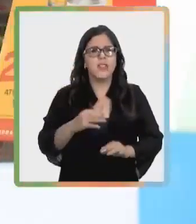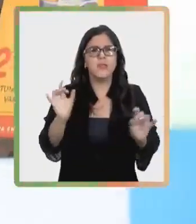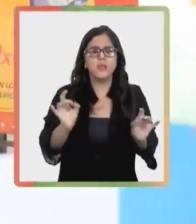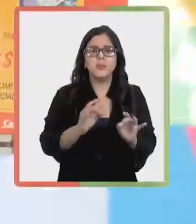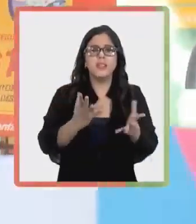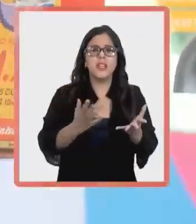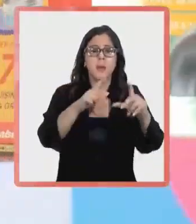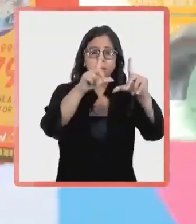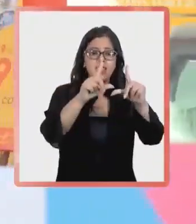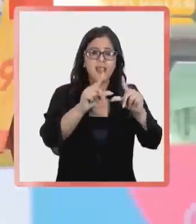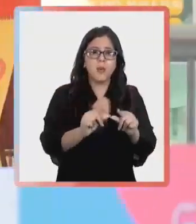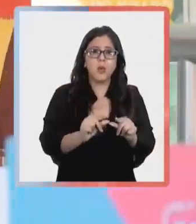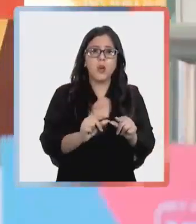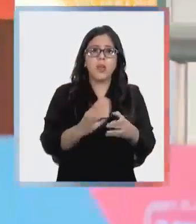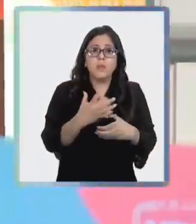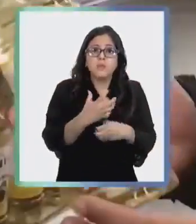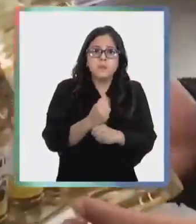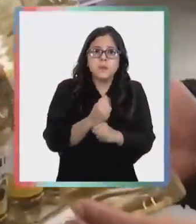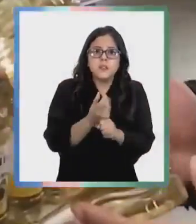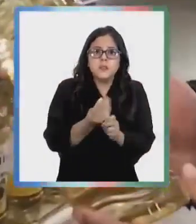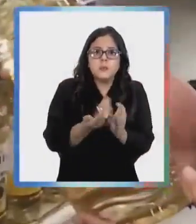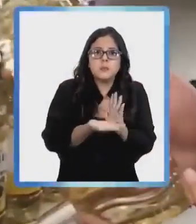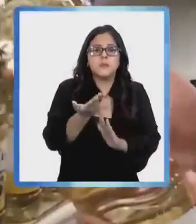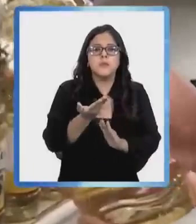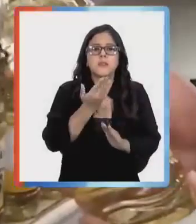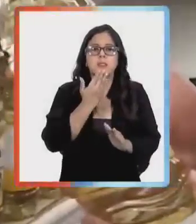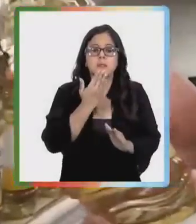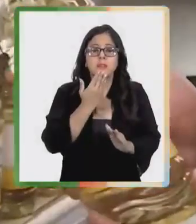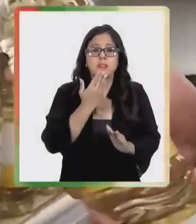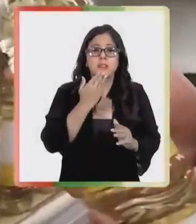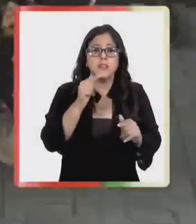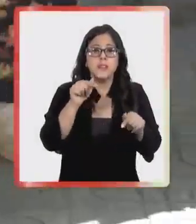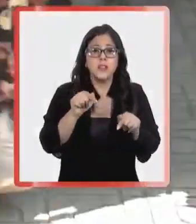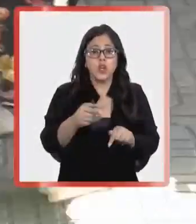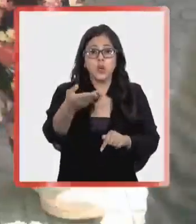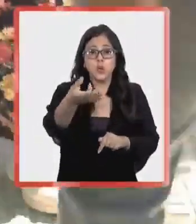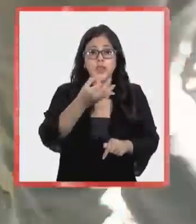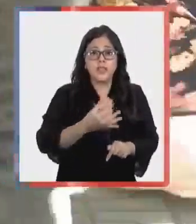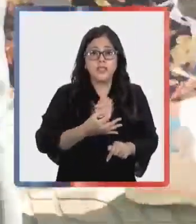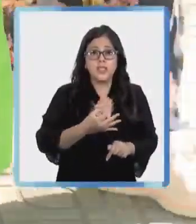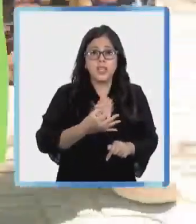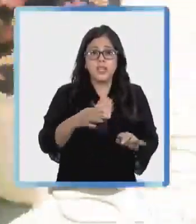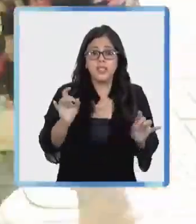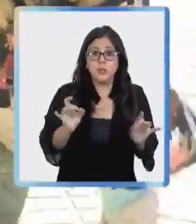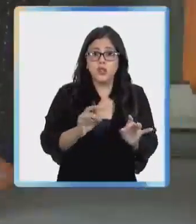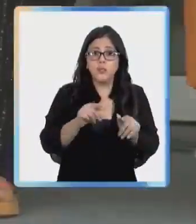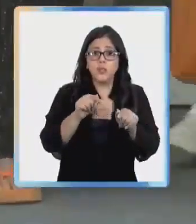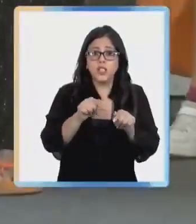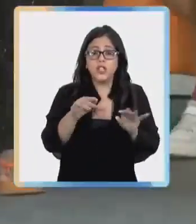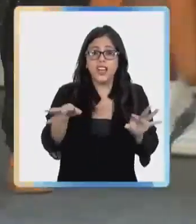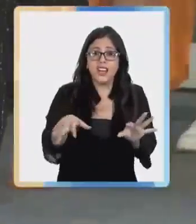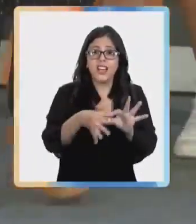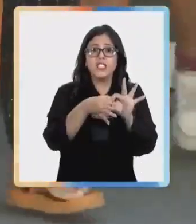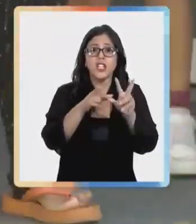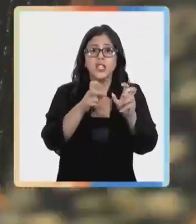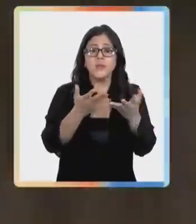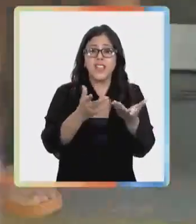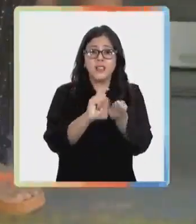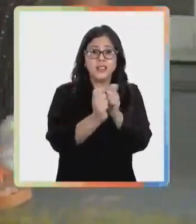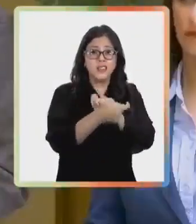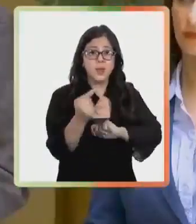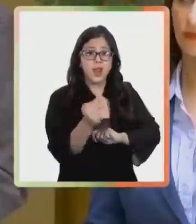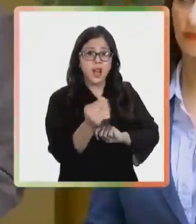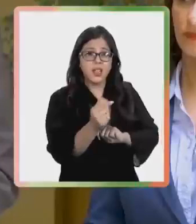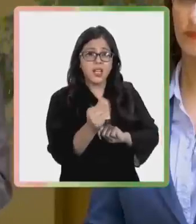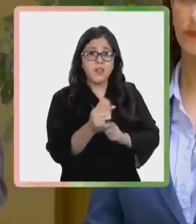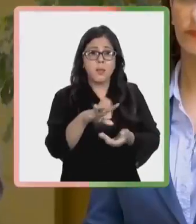necesaria para bajar las presiones inflacionarias. Y también lo que podemos decir, a propósito de que usted hacía referencia al tema de